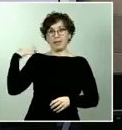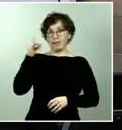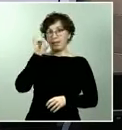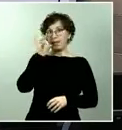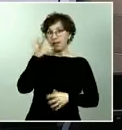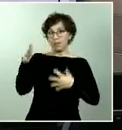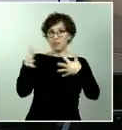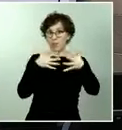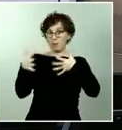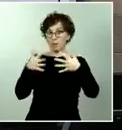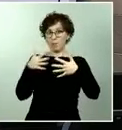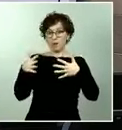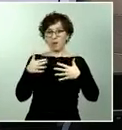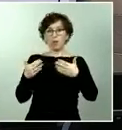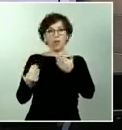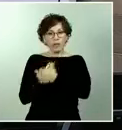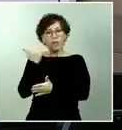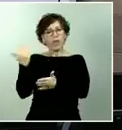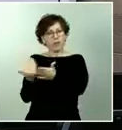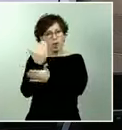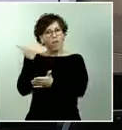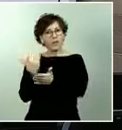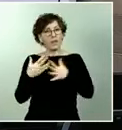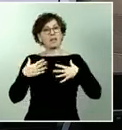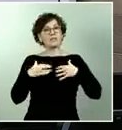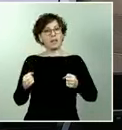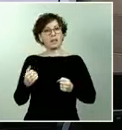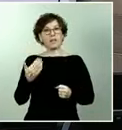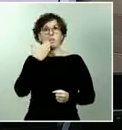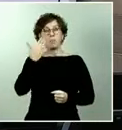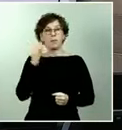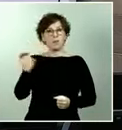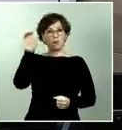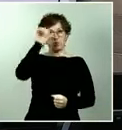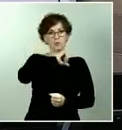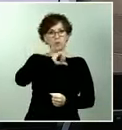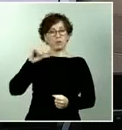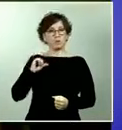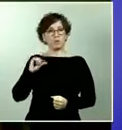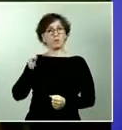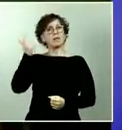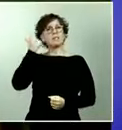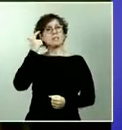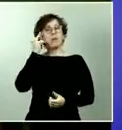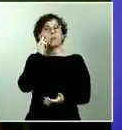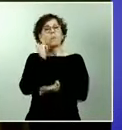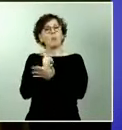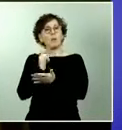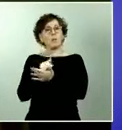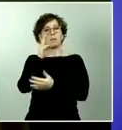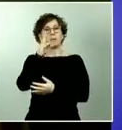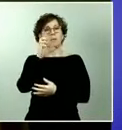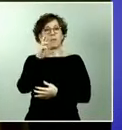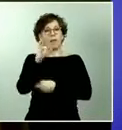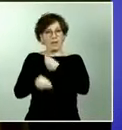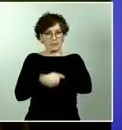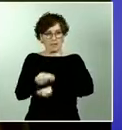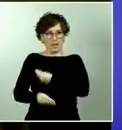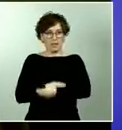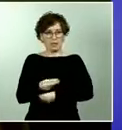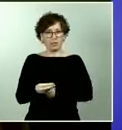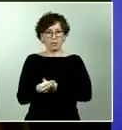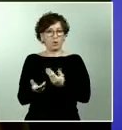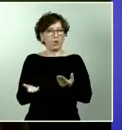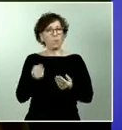diario a las comunidades autónomas los datos del número de pruebas PCR realizadas porque estos datos nunca se han hecho